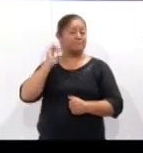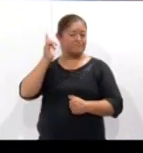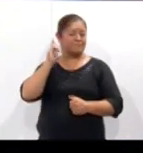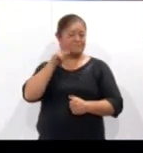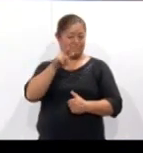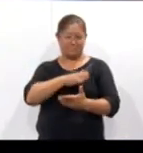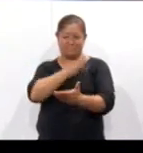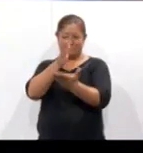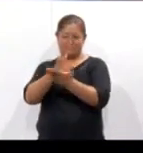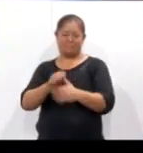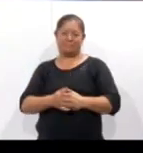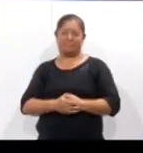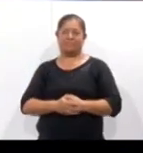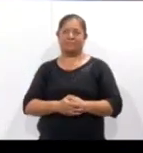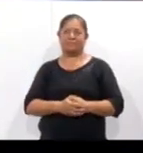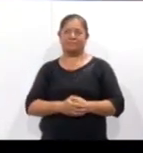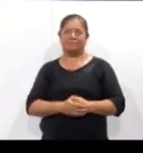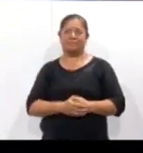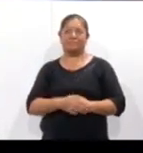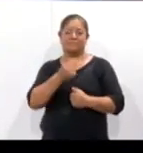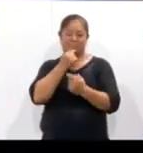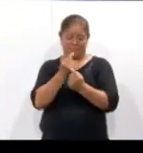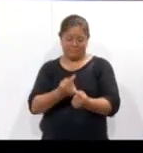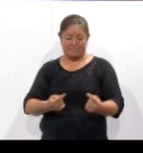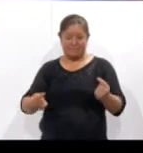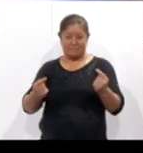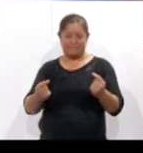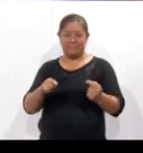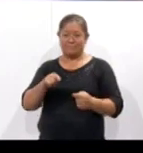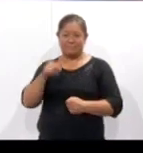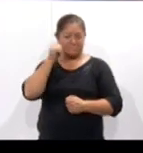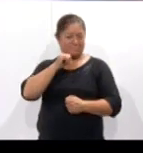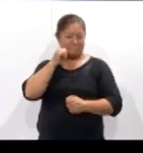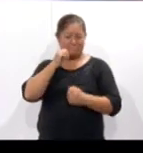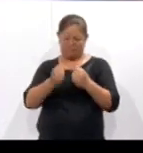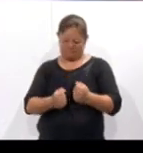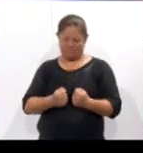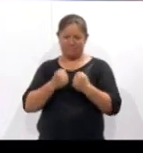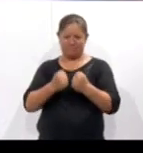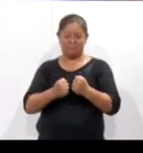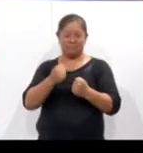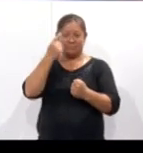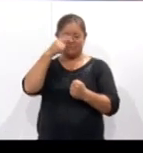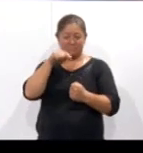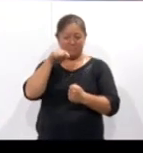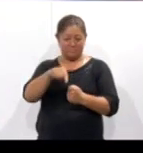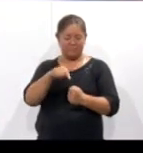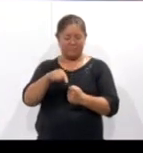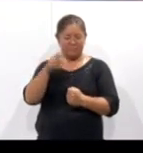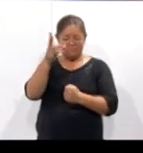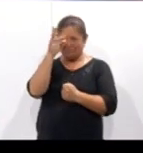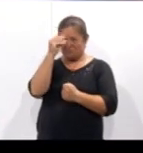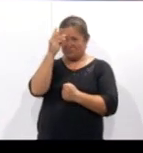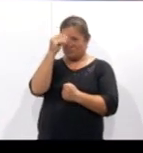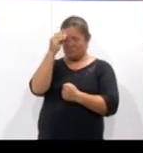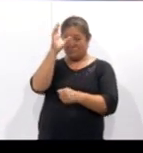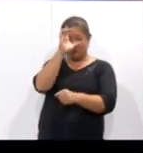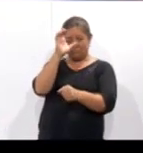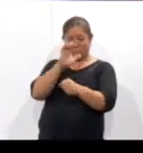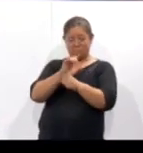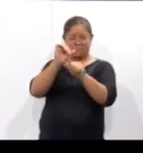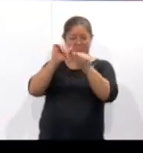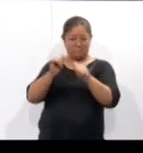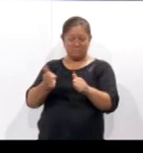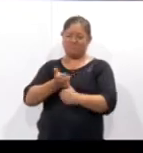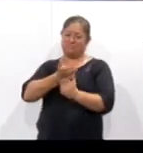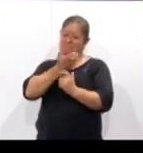asistir siempre los pequeños, las infancias, son tierra fértil para sembrar semillas de cultura, de arte y